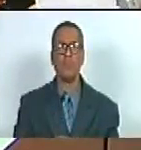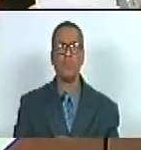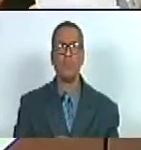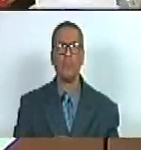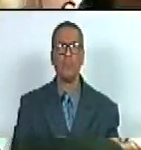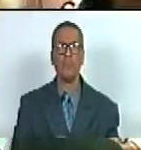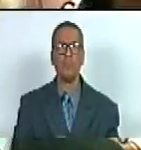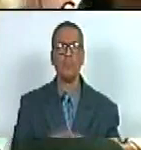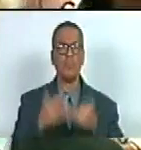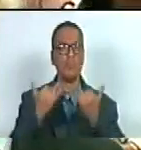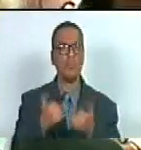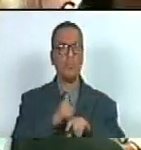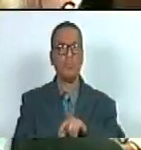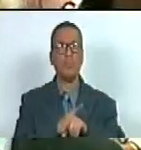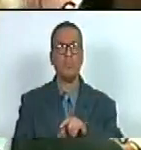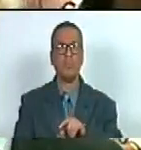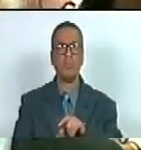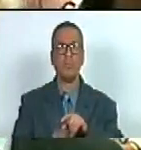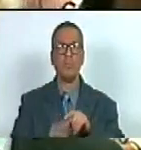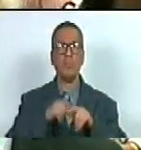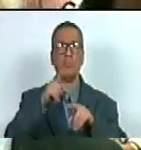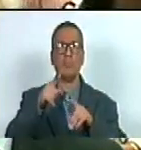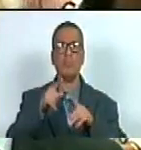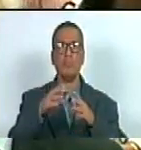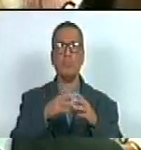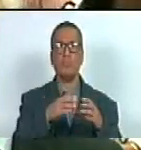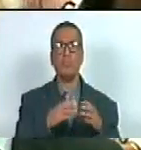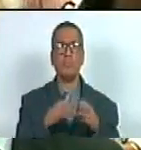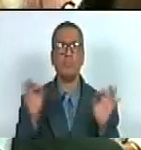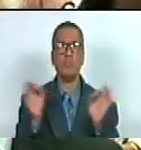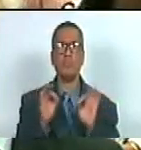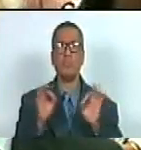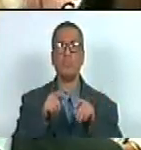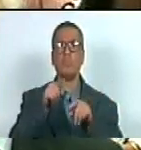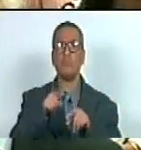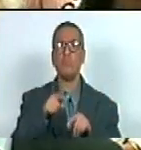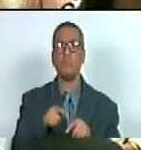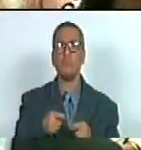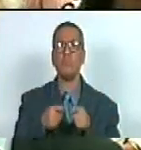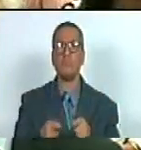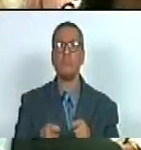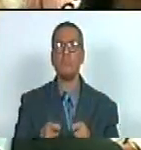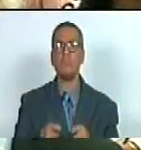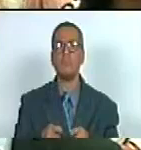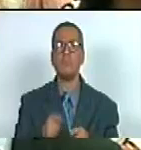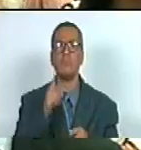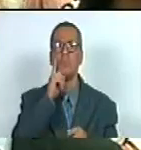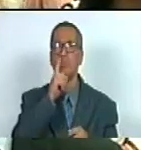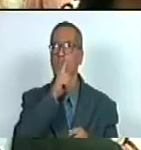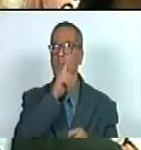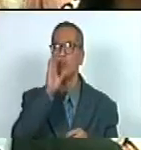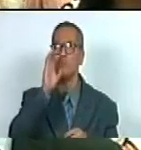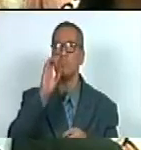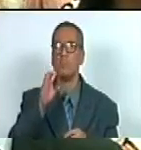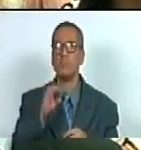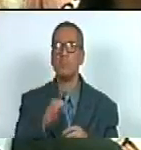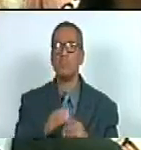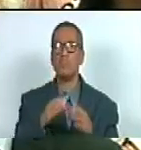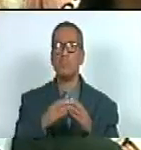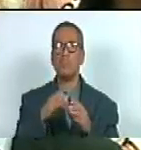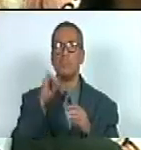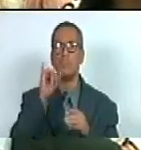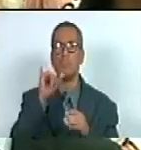ahora es un huérfano político de organizaciones ahora inventó que se llama su partido mi ciudad